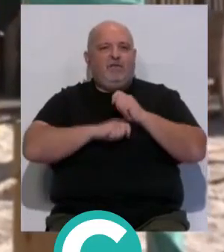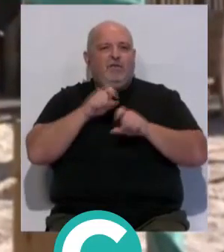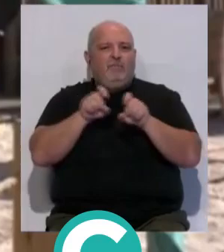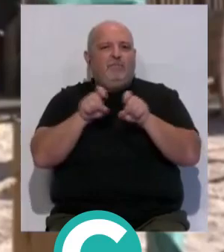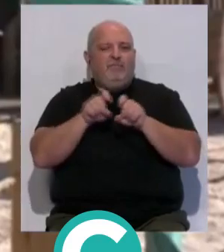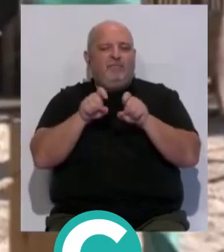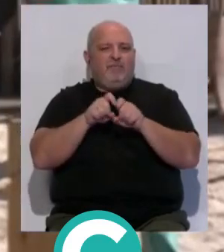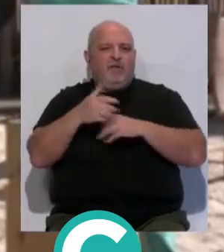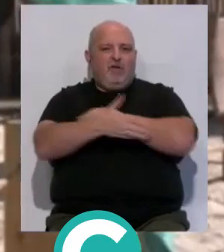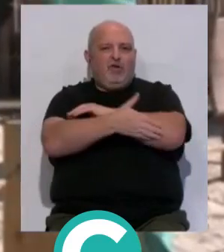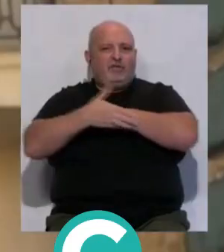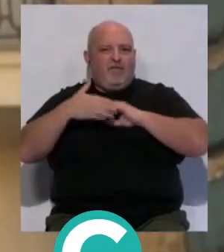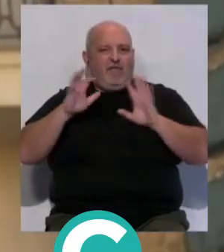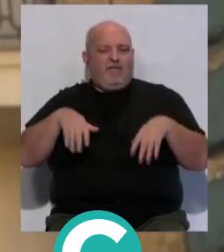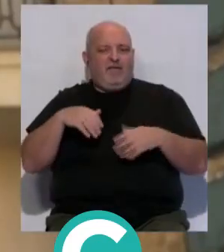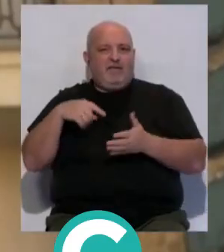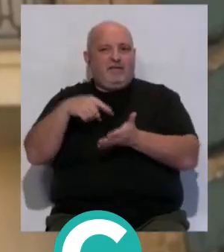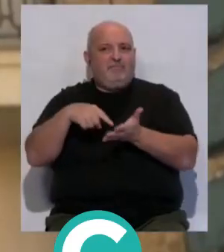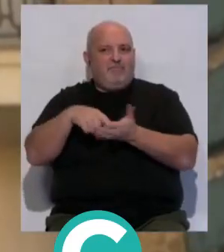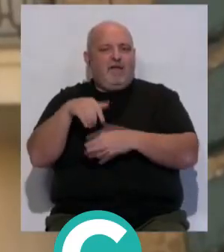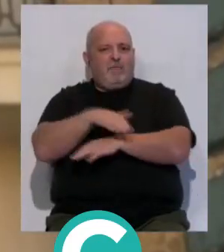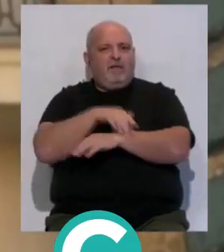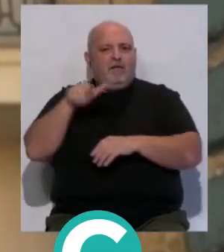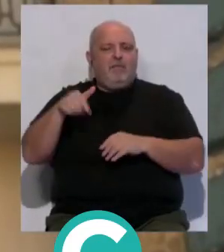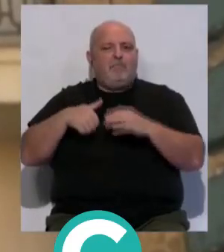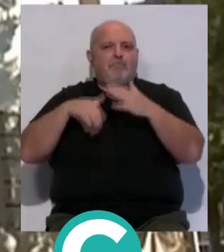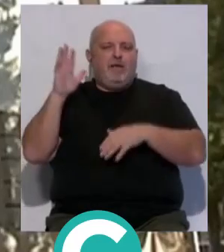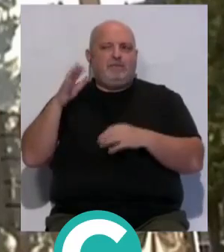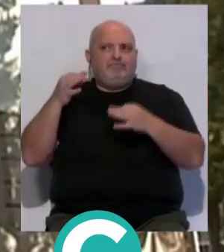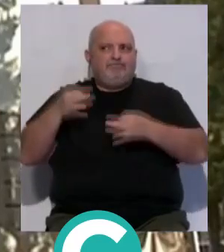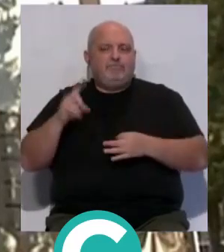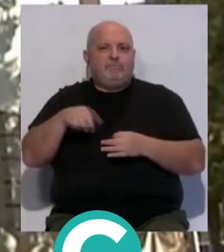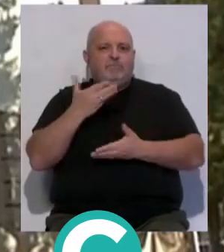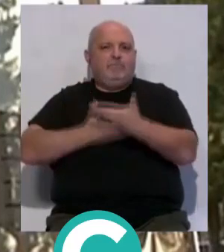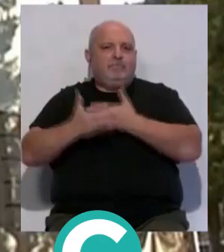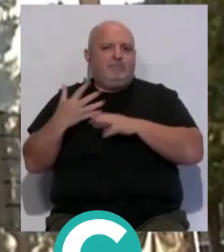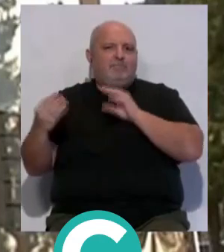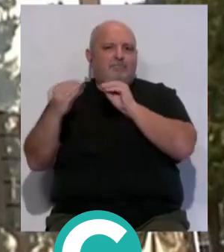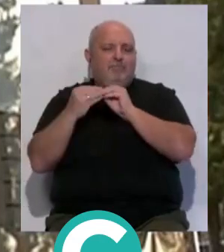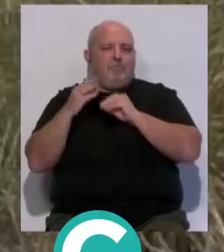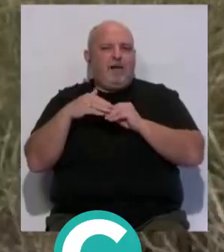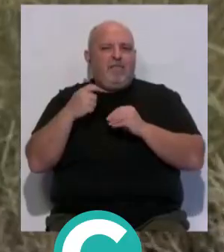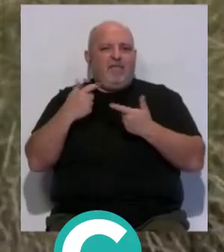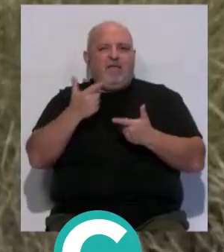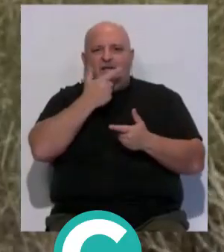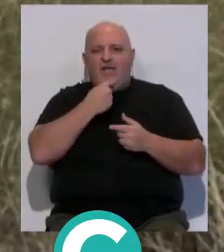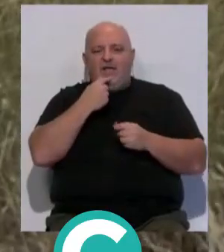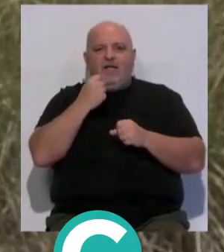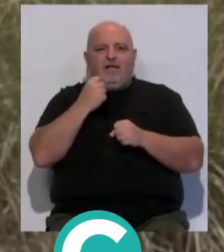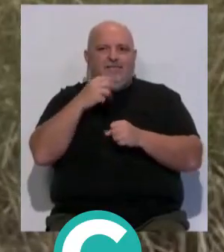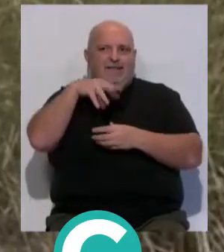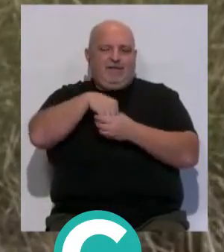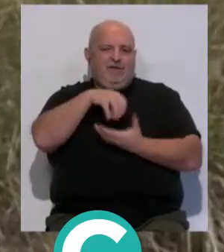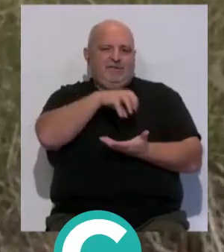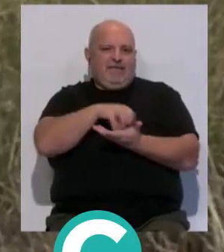Empresarios Costa de Cádiz a ECA reclama a las administraciones mayores certezas y colaboración conjunta para facilitar la actividad de los